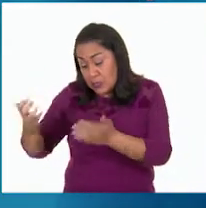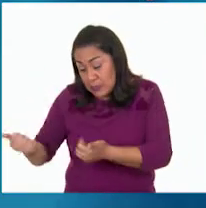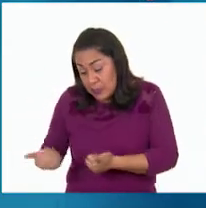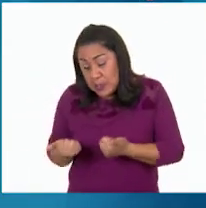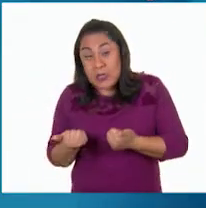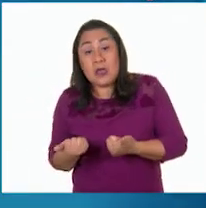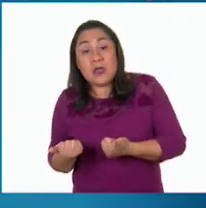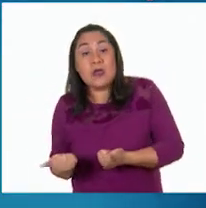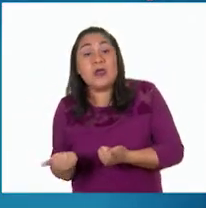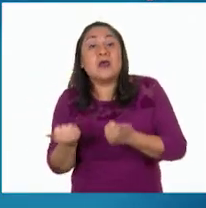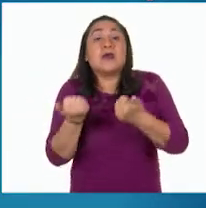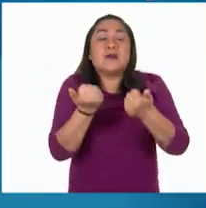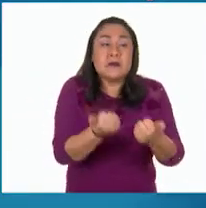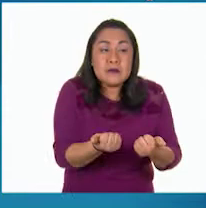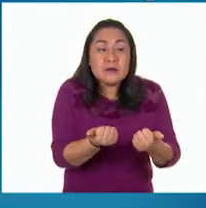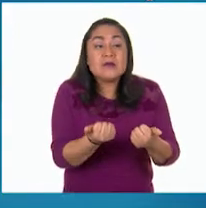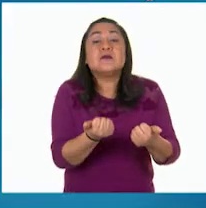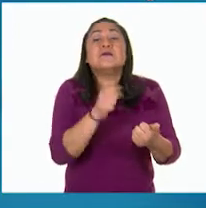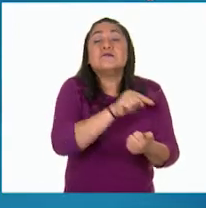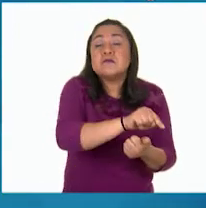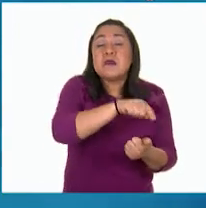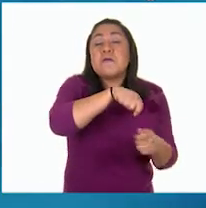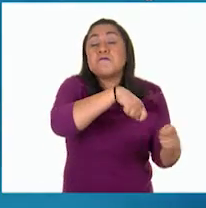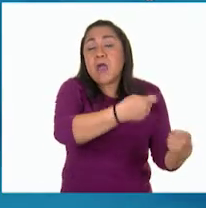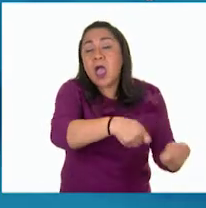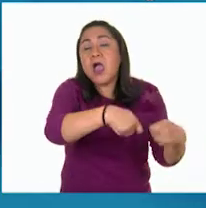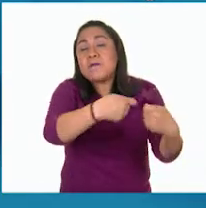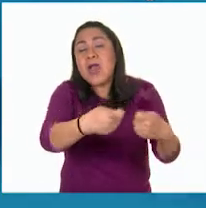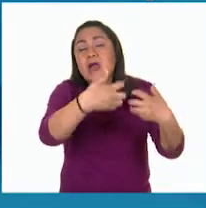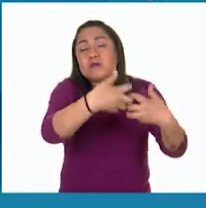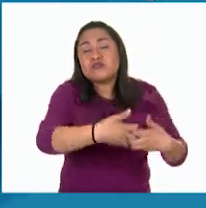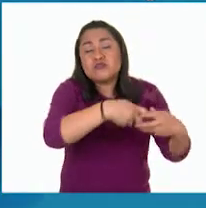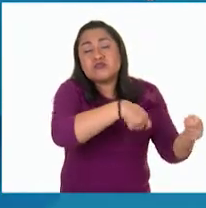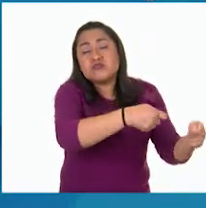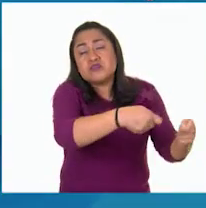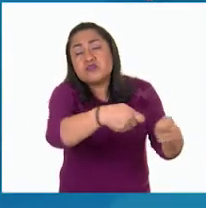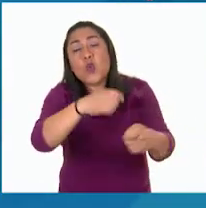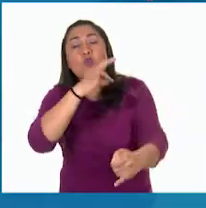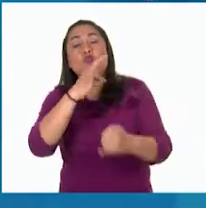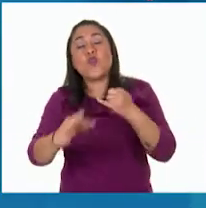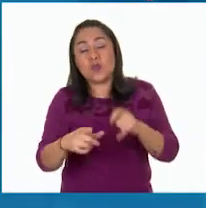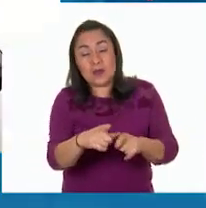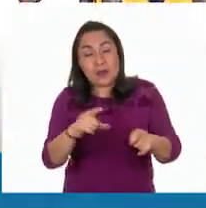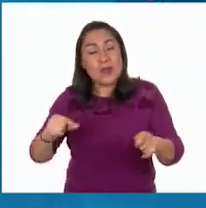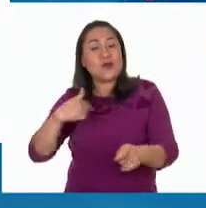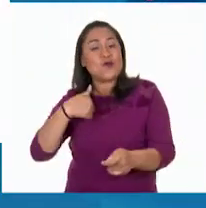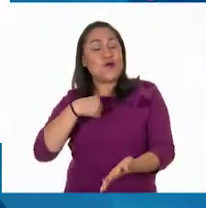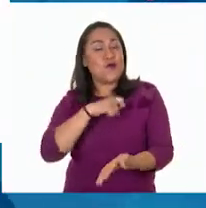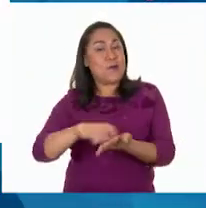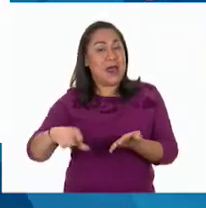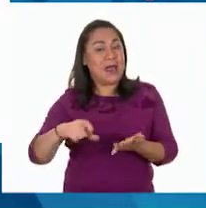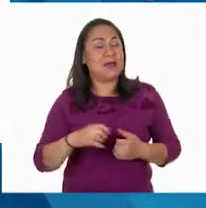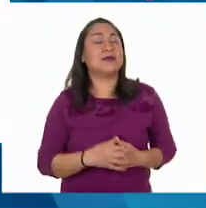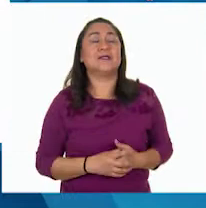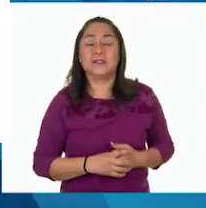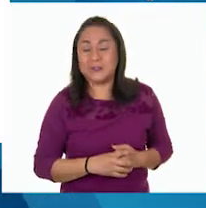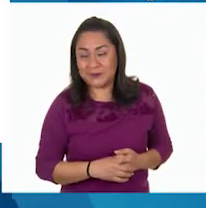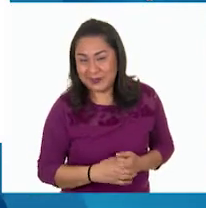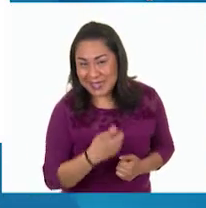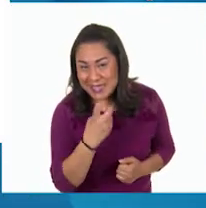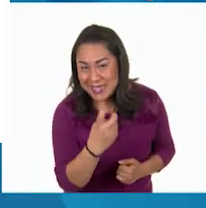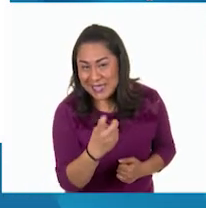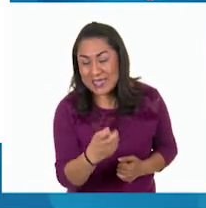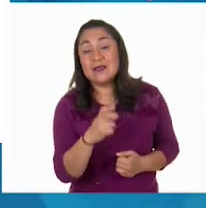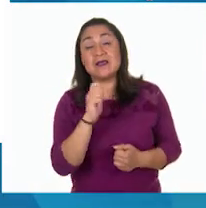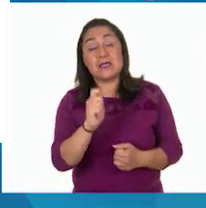muchos involucrados, hasta que llegue a la tienda y yo lo pueda comprar. Exacto. De hecho, la